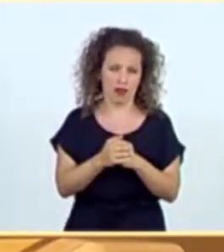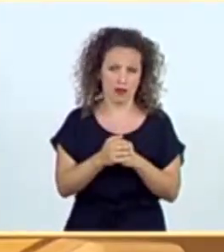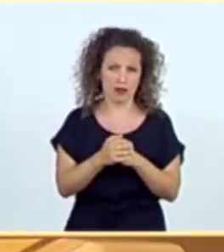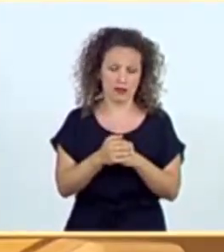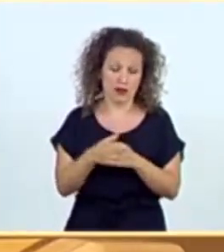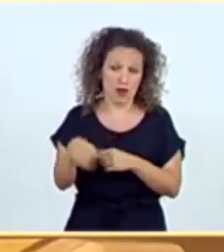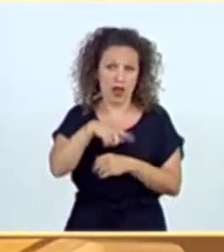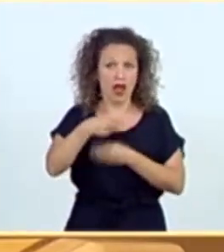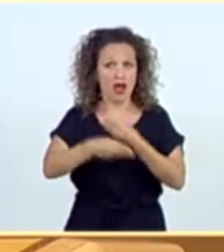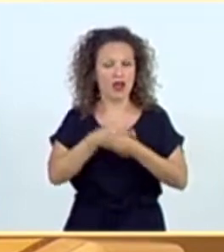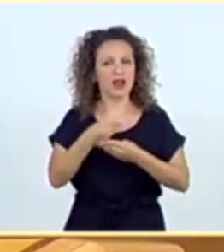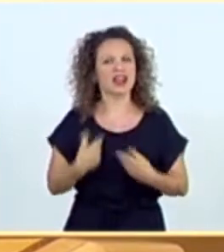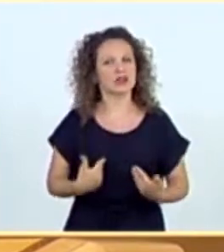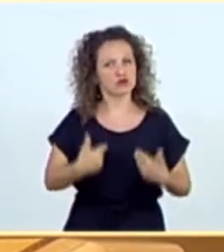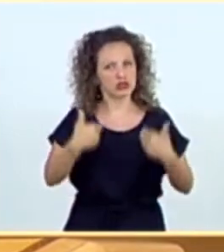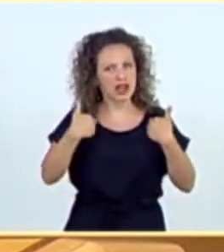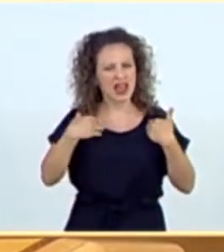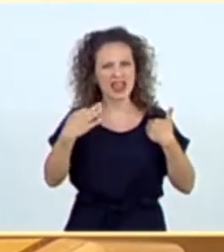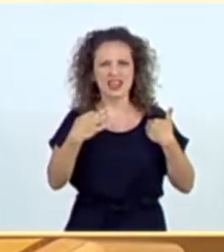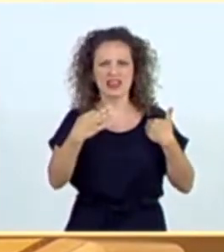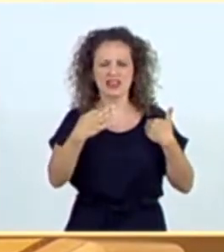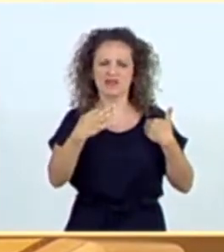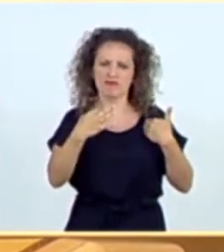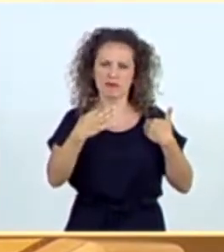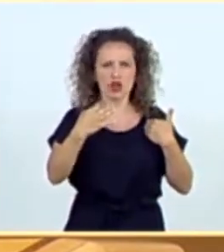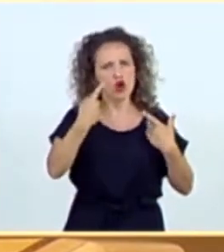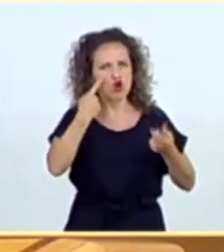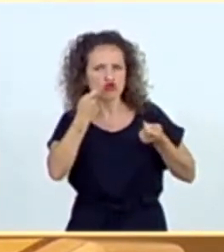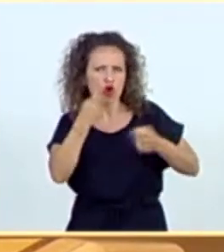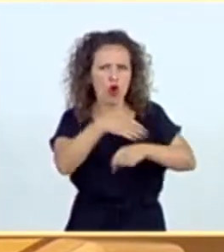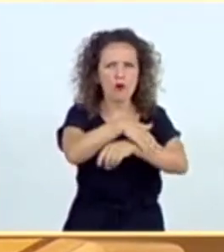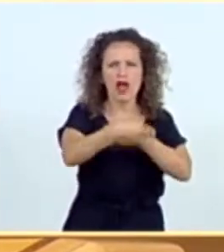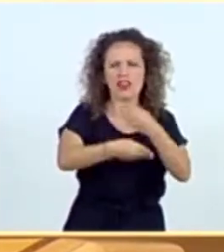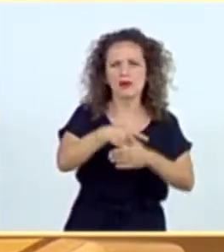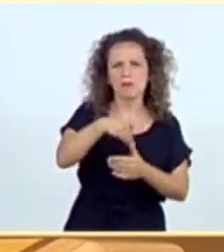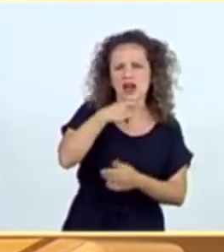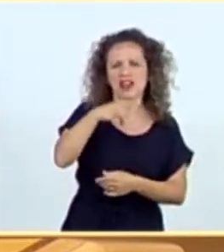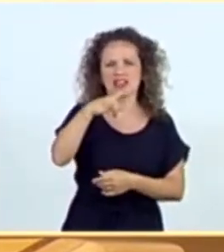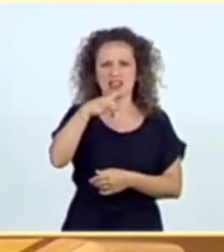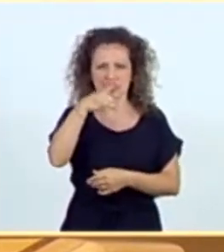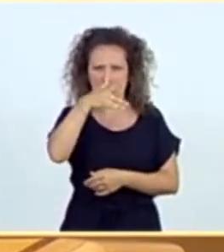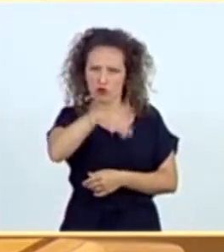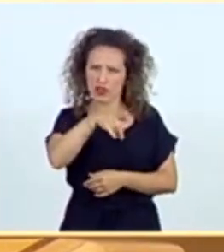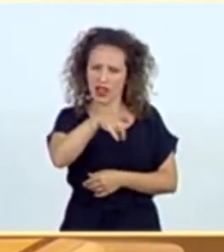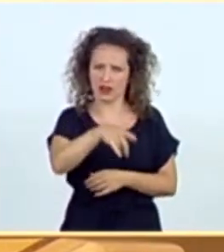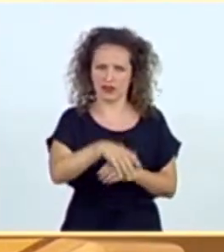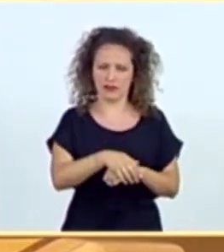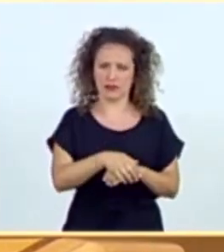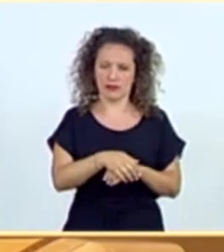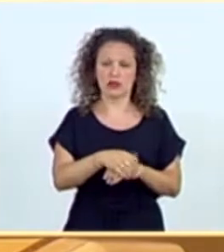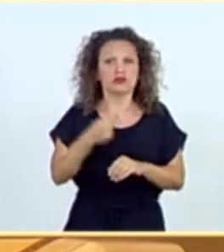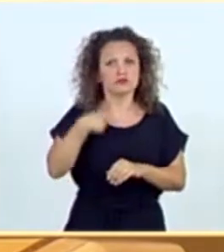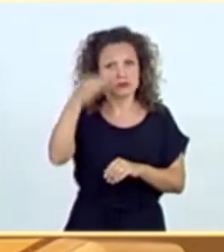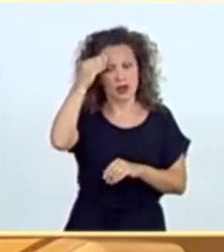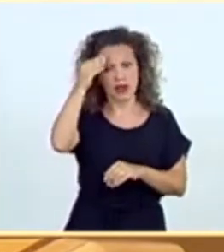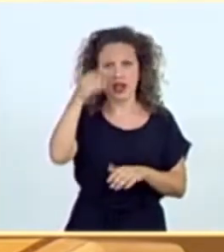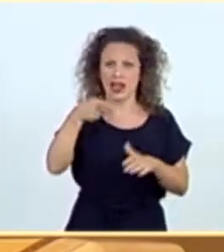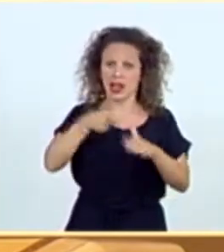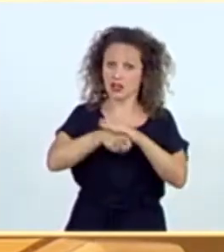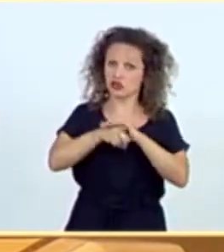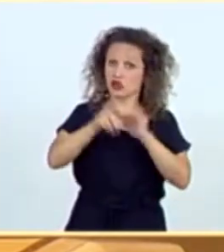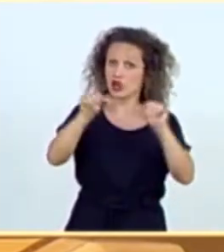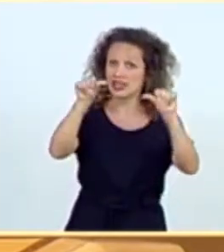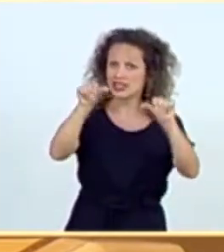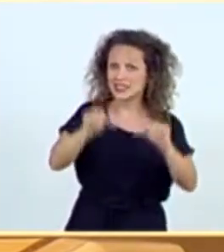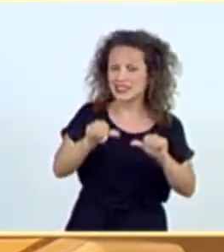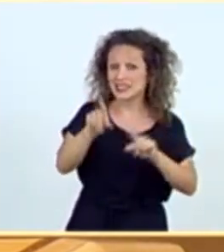y denunciar, controlar al Gobierno y denunciar lo que está mal hecho. Y creo que la gestión de la crisis se ha hecho mal. Ha podido haber